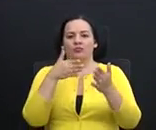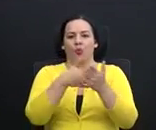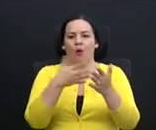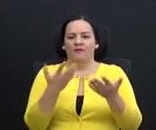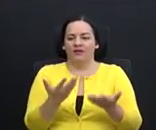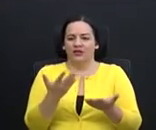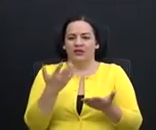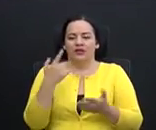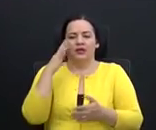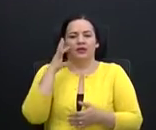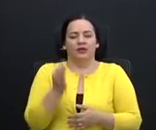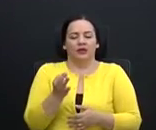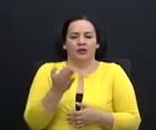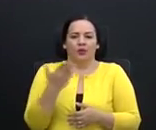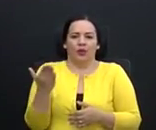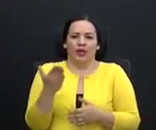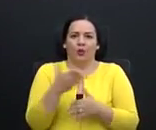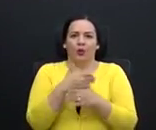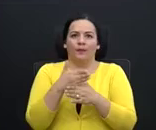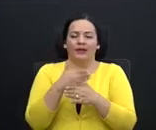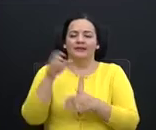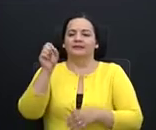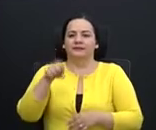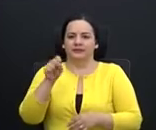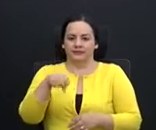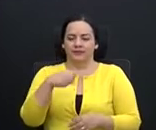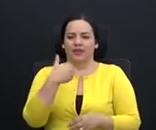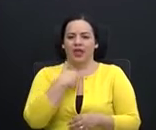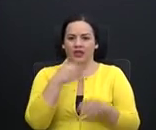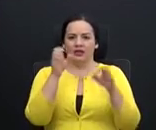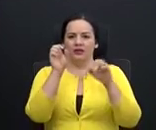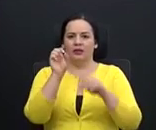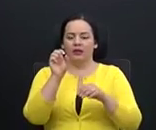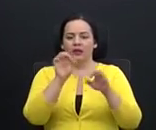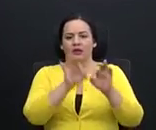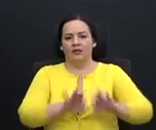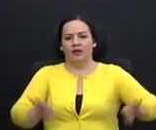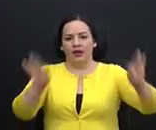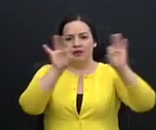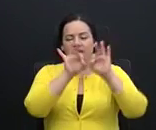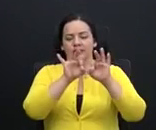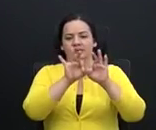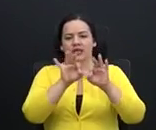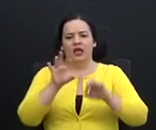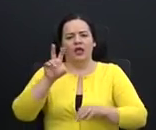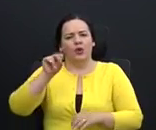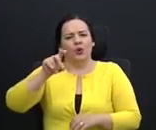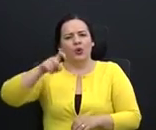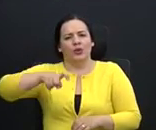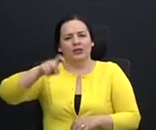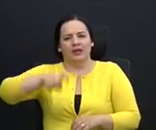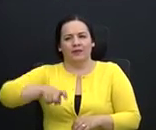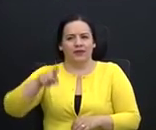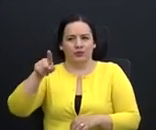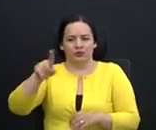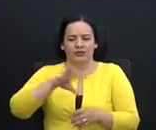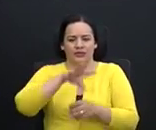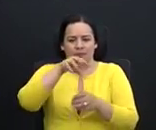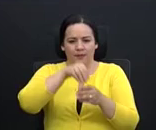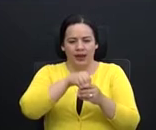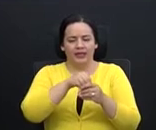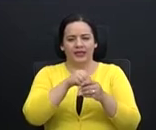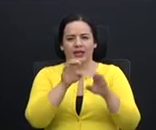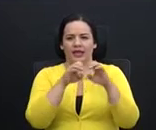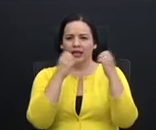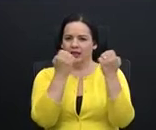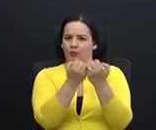compartimos que sí hay una relevancia. ¿No debería ser parte de usted, del equipo que toma